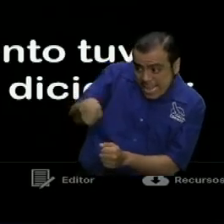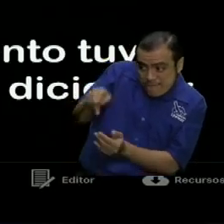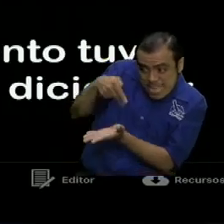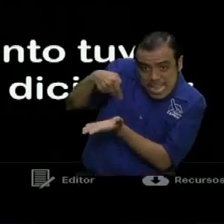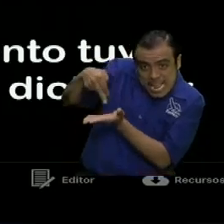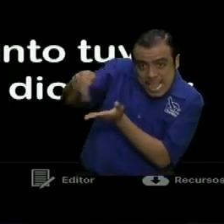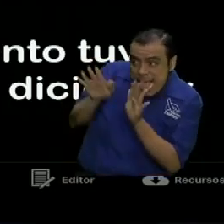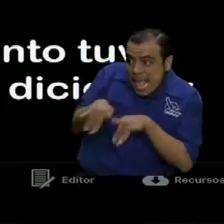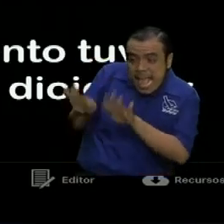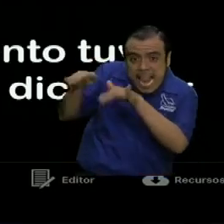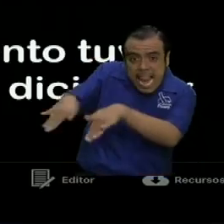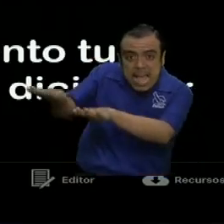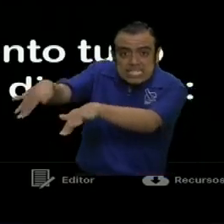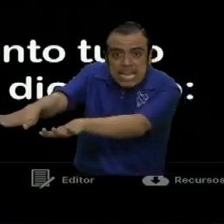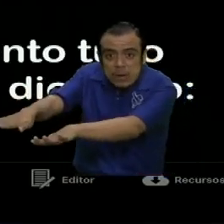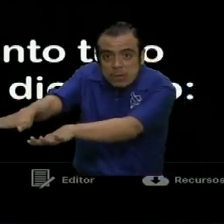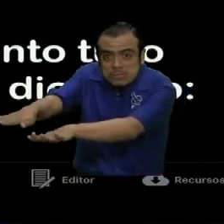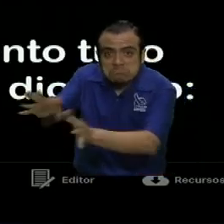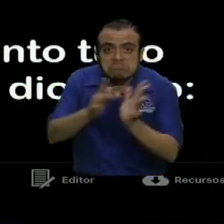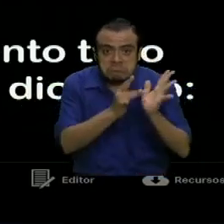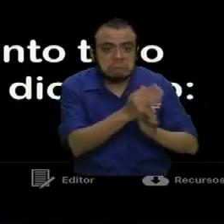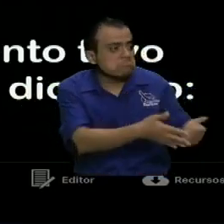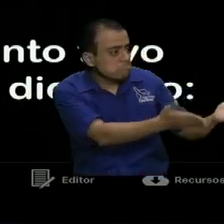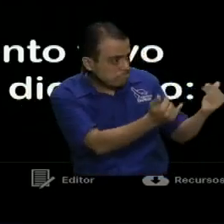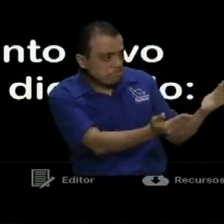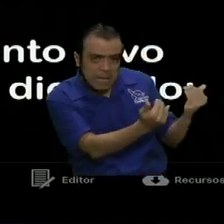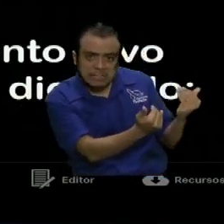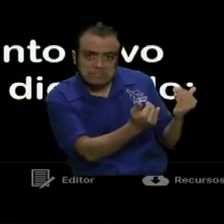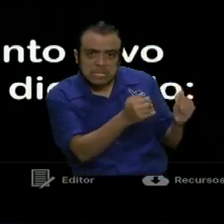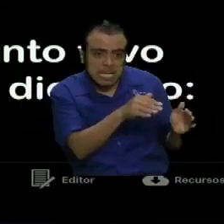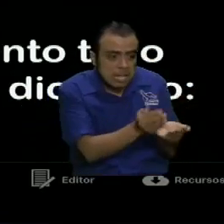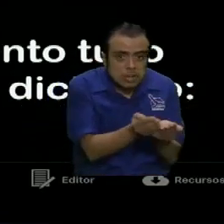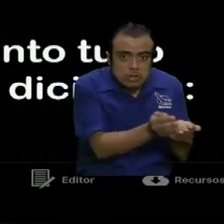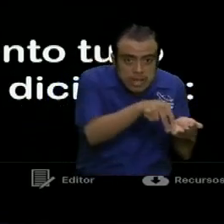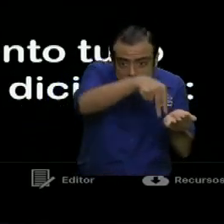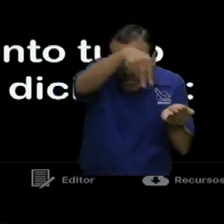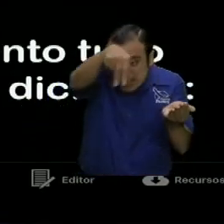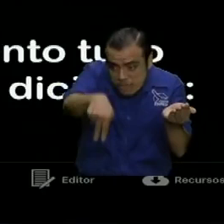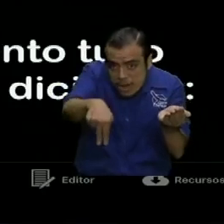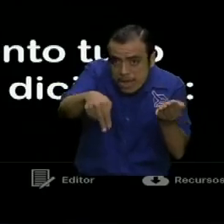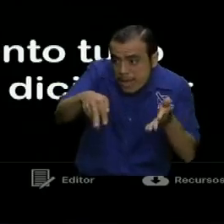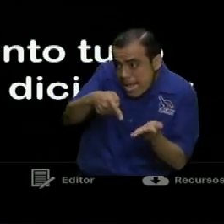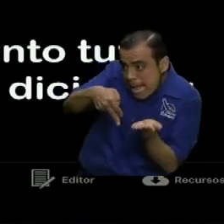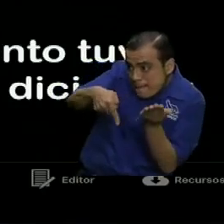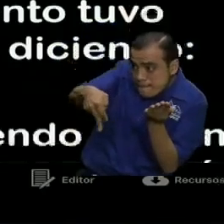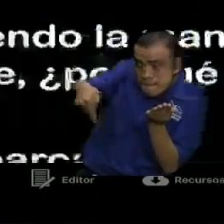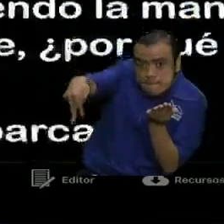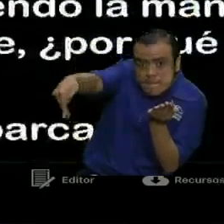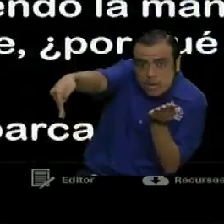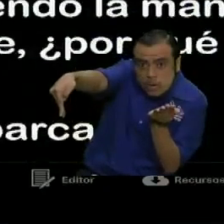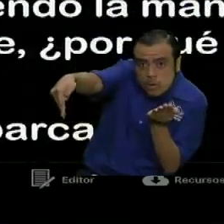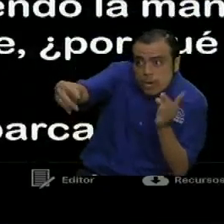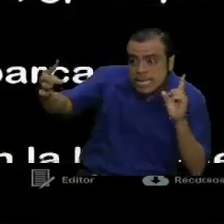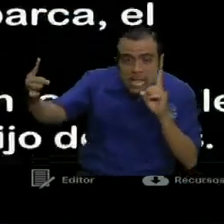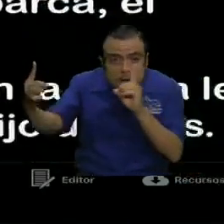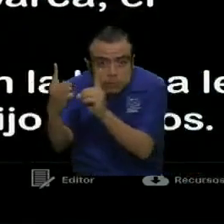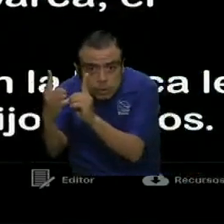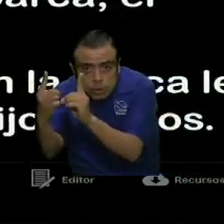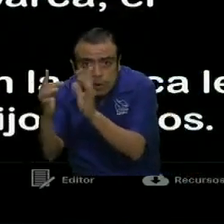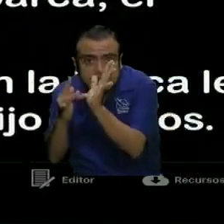las aguas. Y él le dijo, ven. Y descendiendo, Pedro en la barca caminó sobre las aguas y fue hacia Jesús.